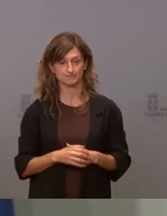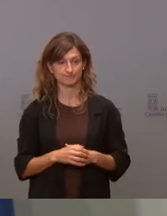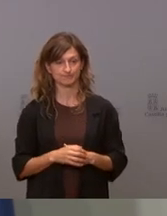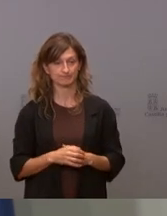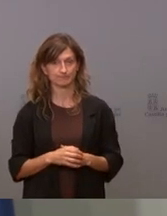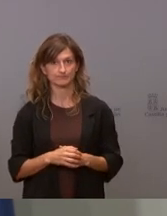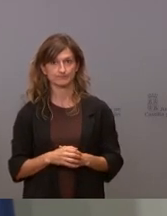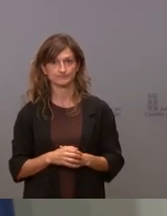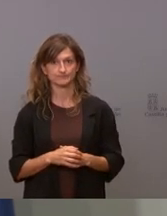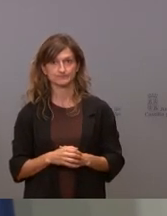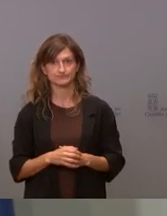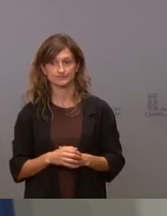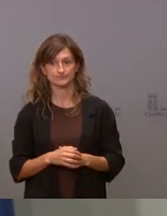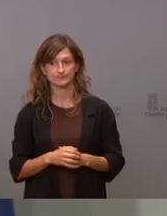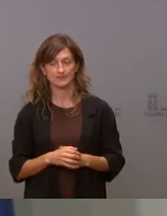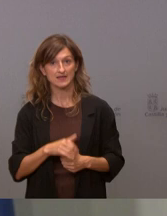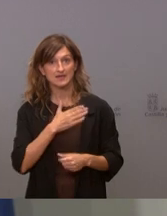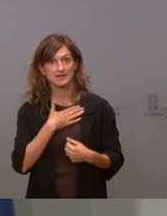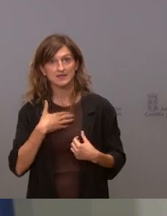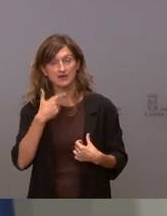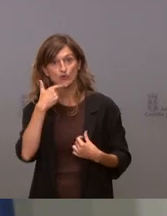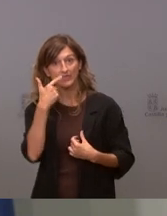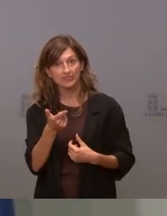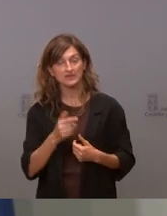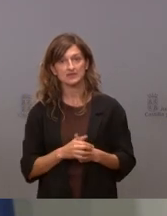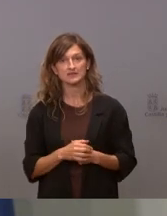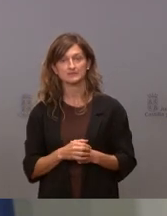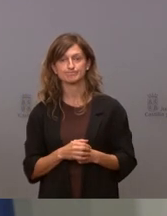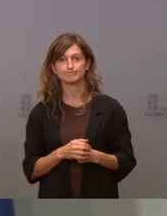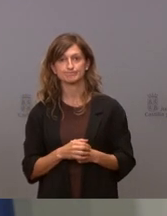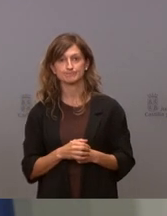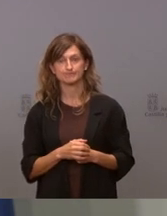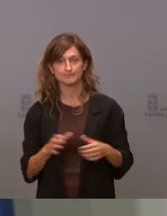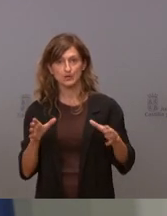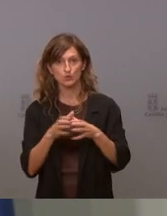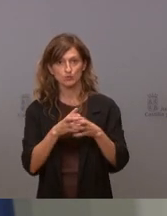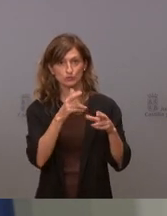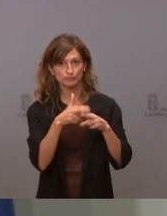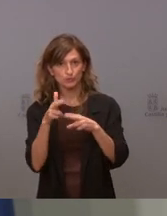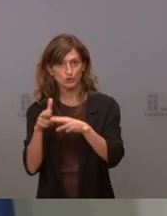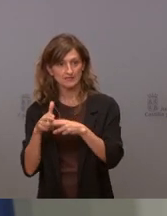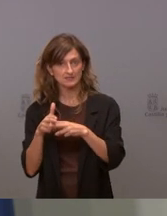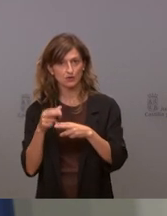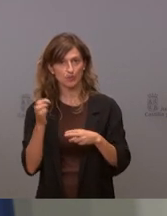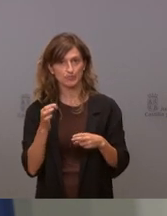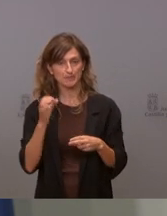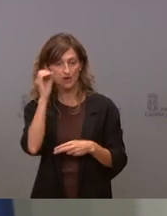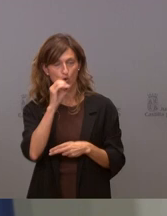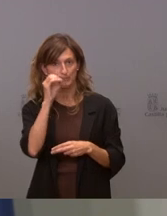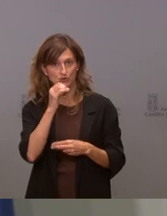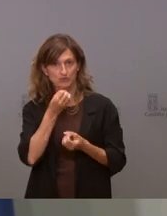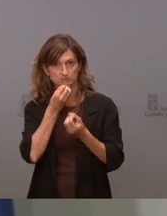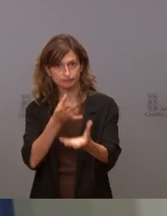y lo que yo le quiero decir es que yo entiendo que los partidos políticos pues tienen que marcar sus posiciones